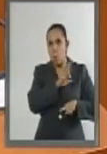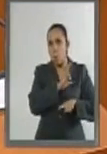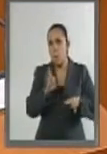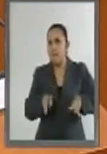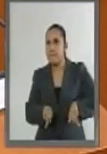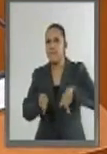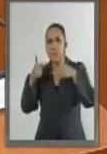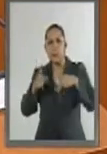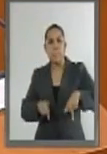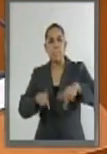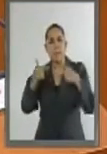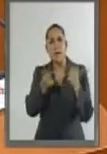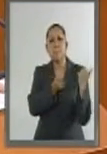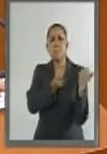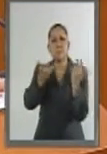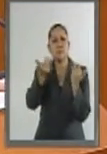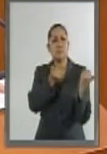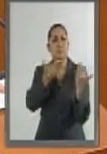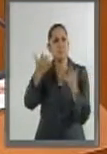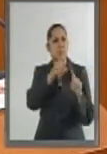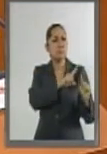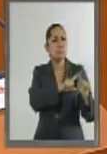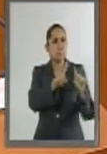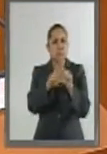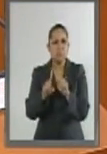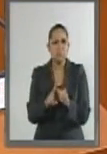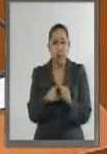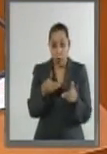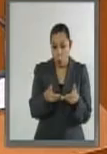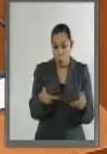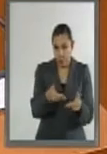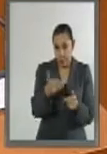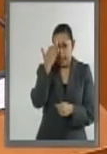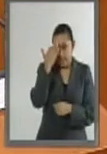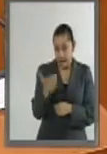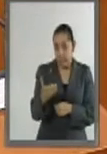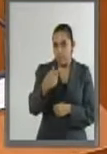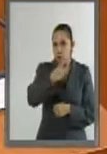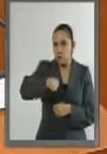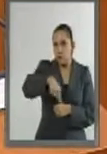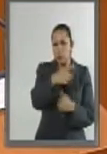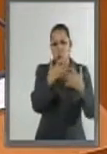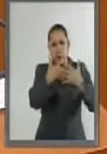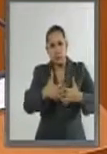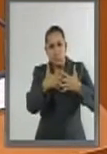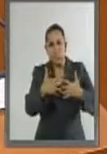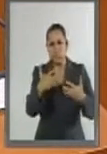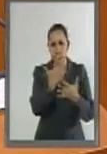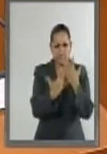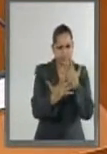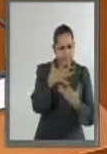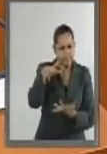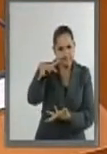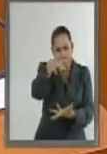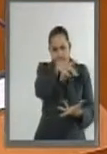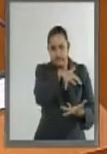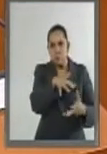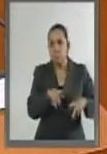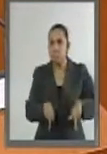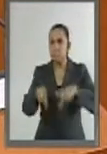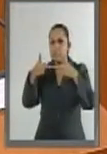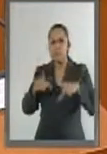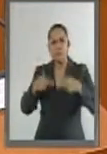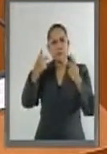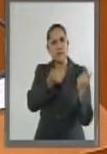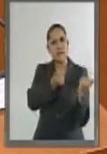exportamos una lista de productos manufactureros cuya participación en la economía representan alrededor